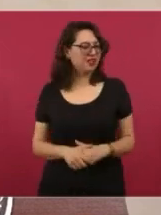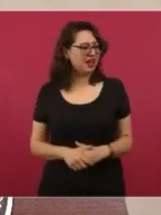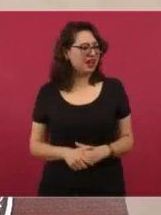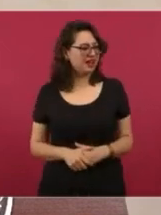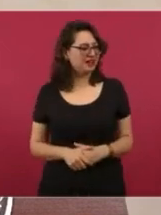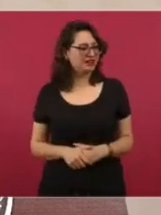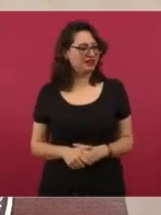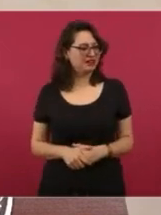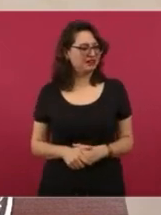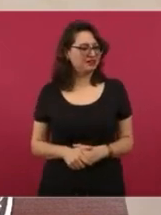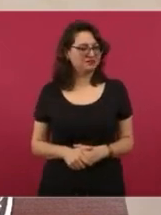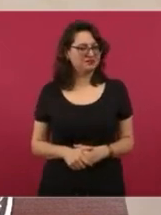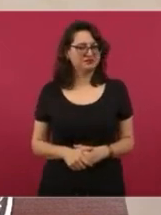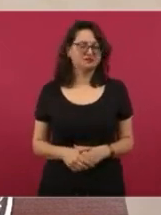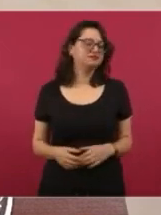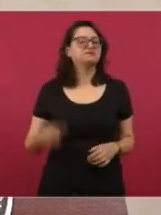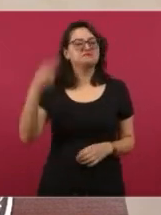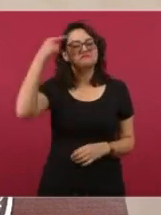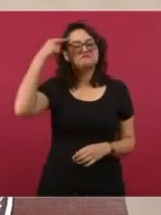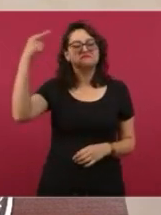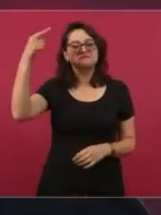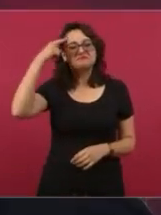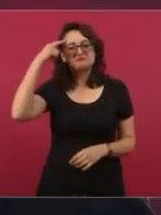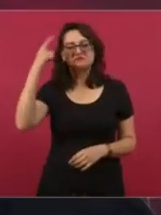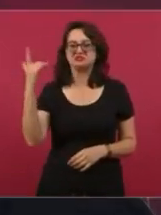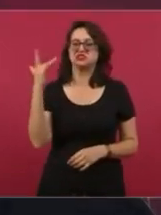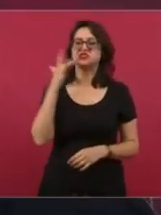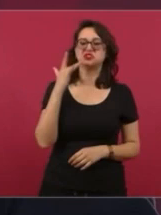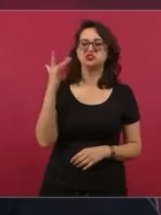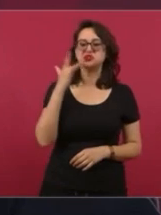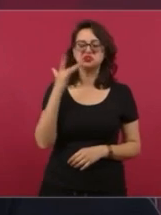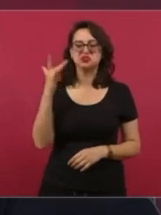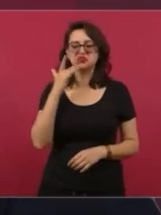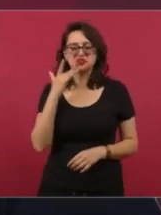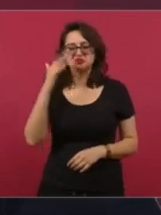clasista, neoporfirista,